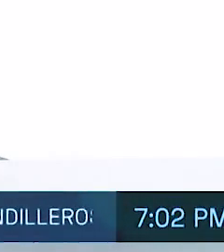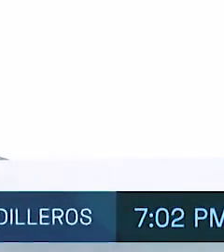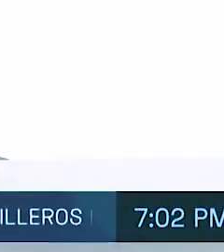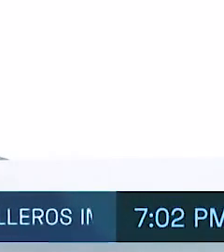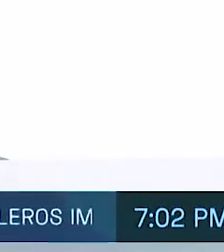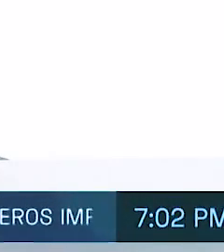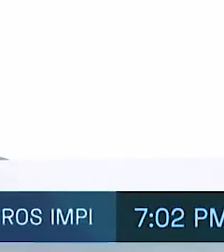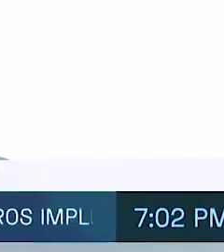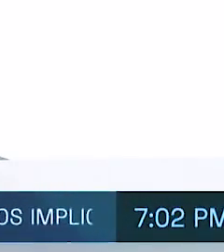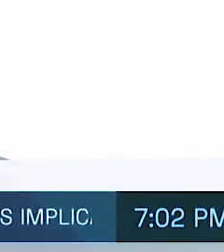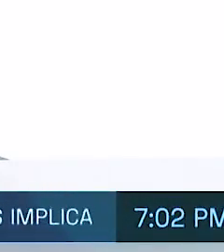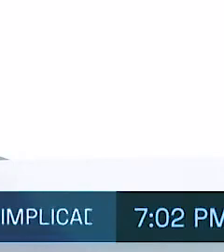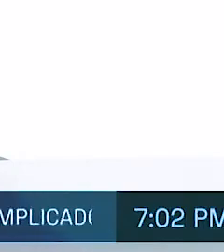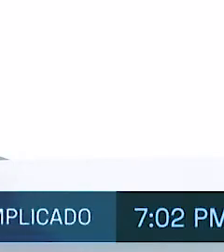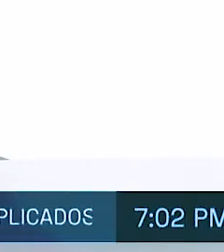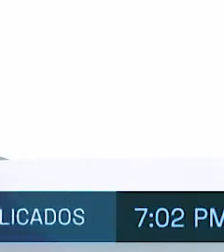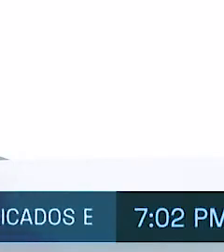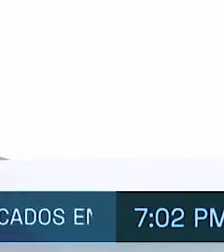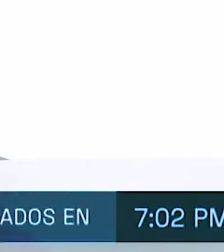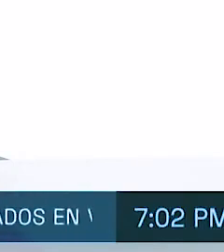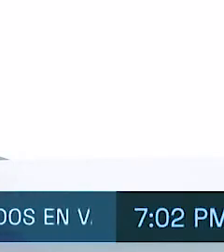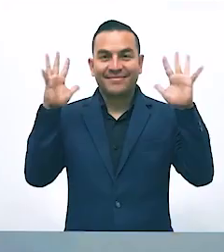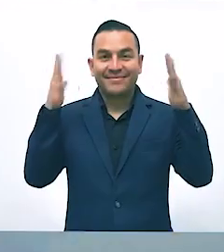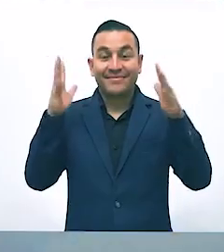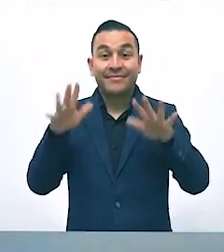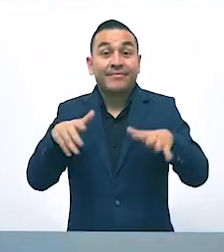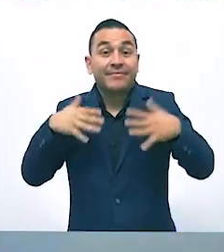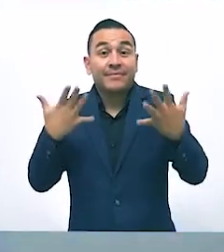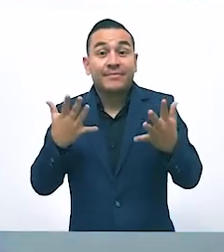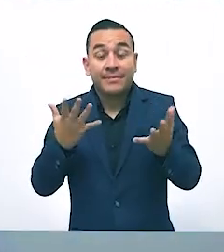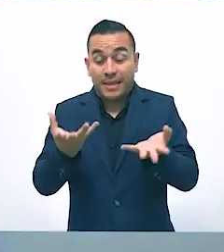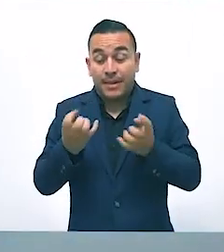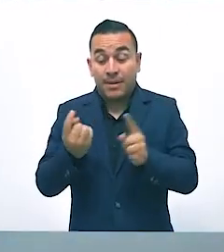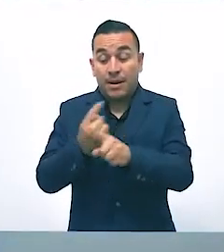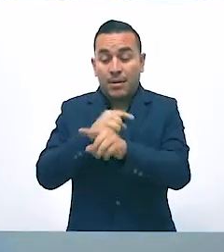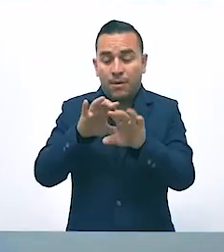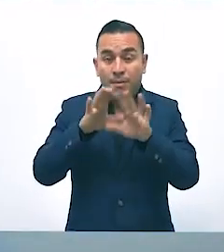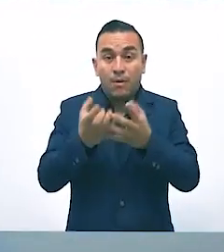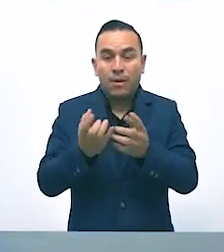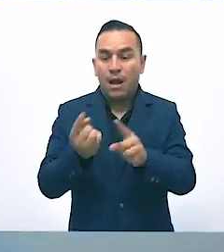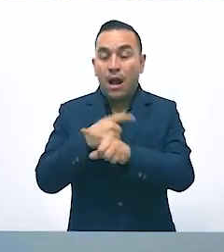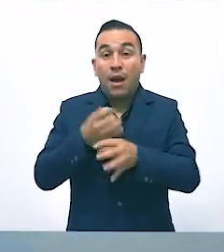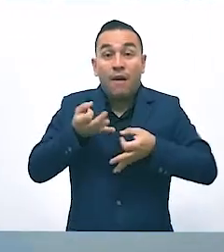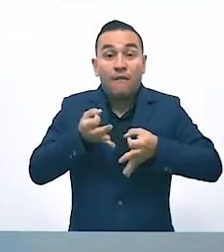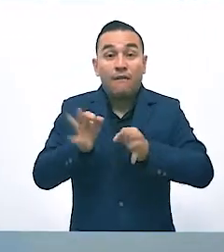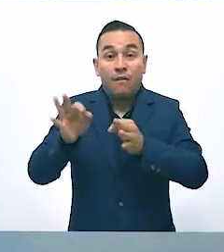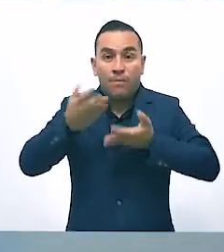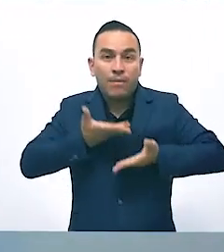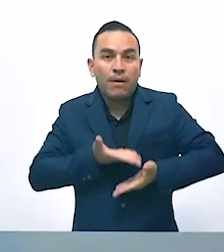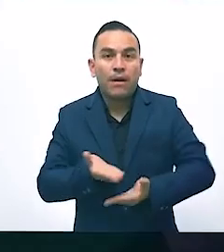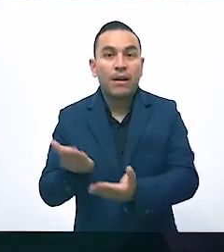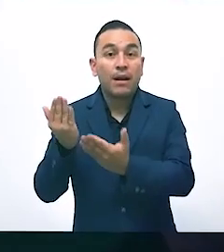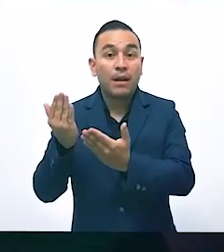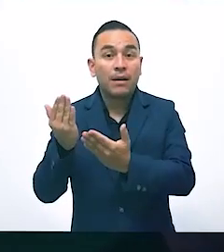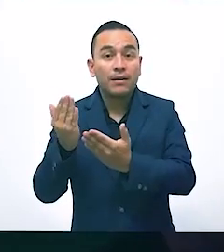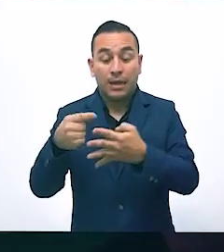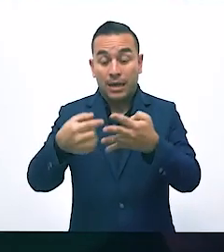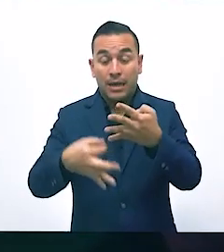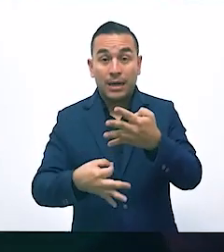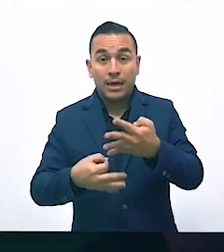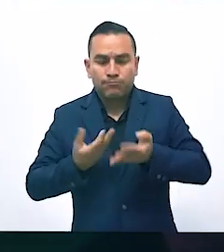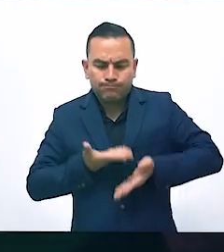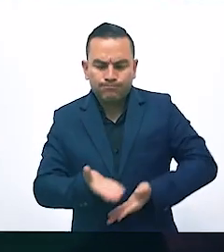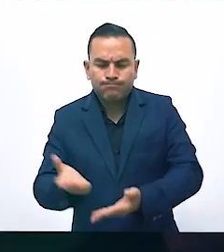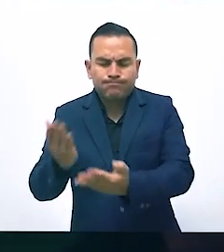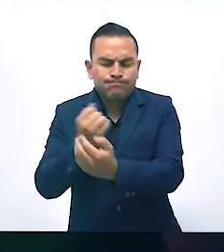comprendidos dentro de la Ley Nacer con Cariño. Porque si queremos cambiar el mundo, tenemos que cambiar la forma de nacer. La Ley